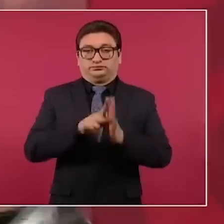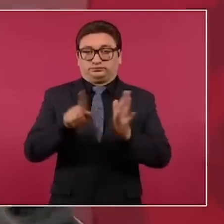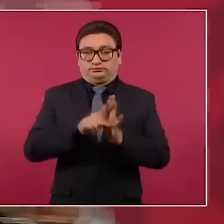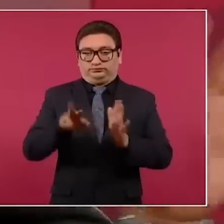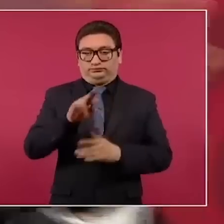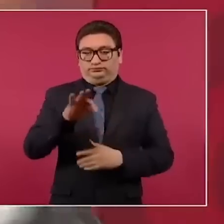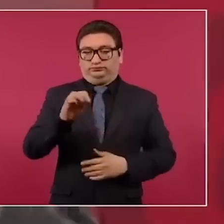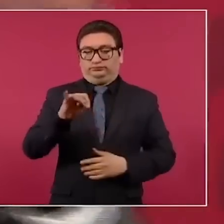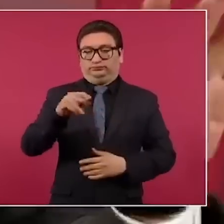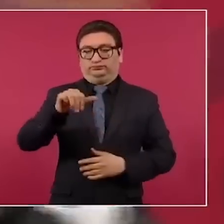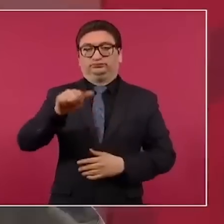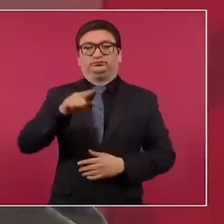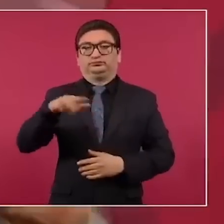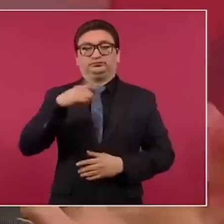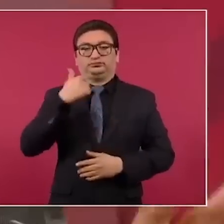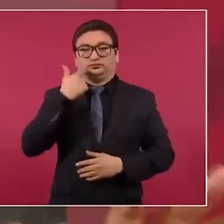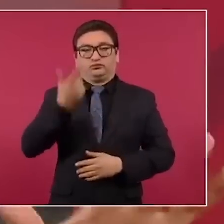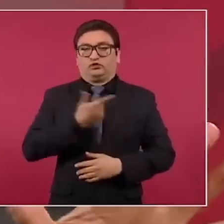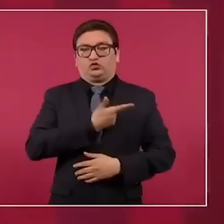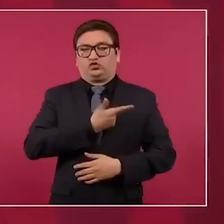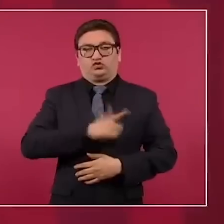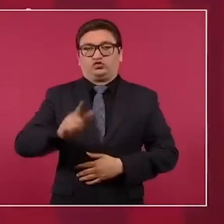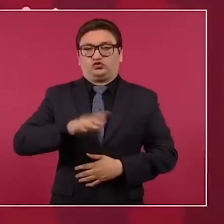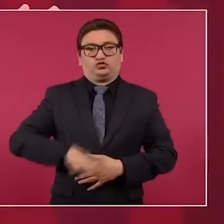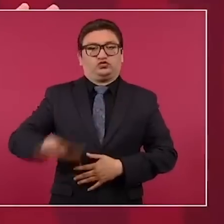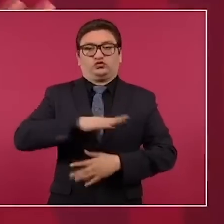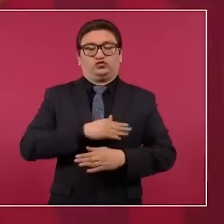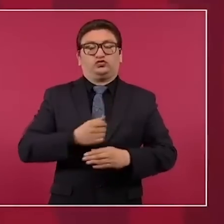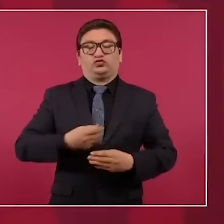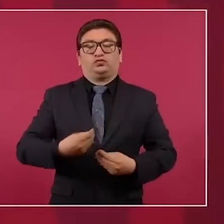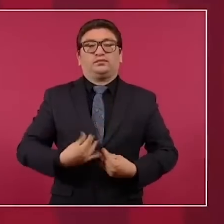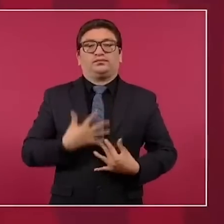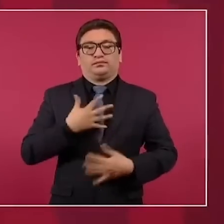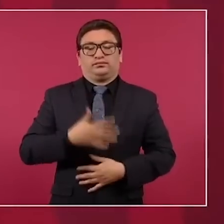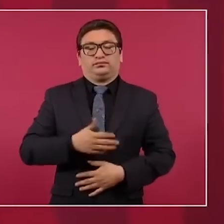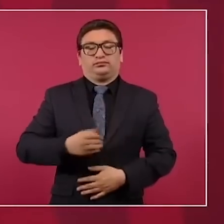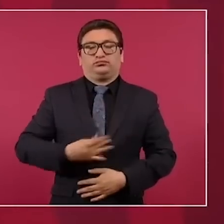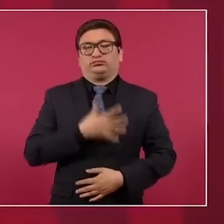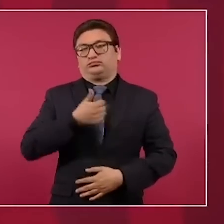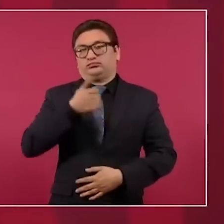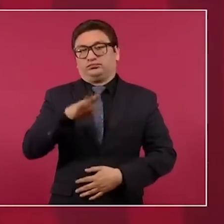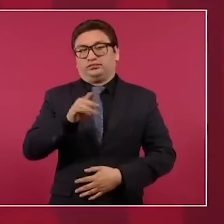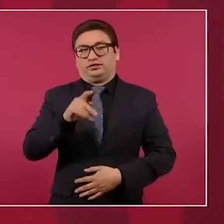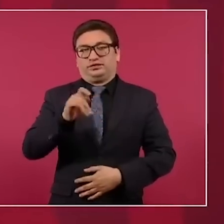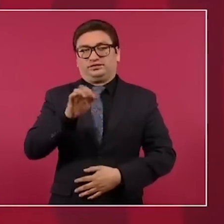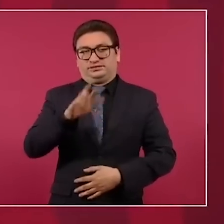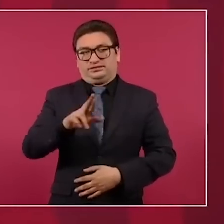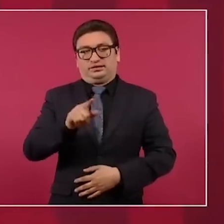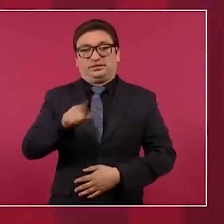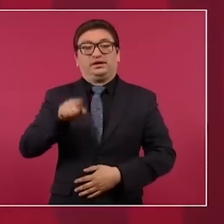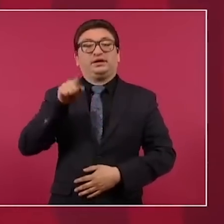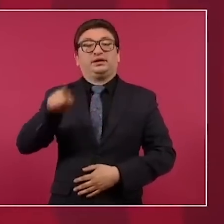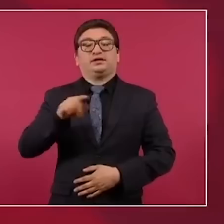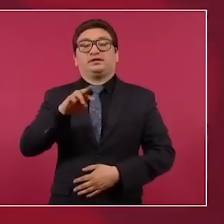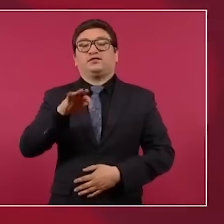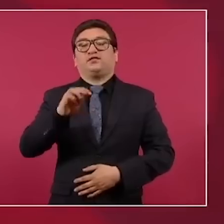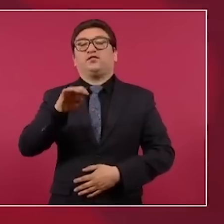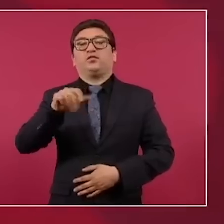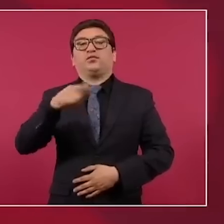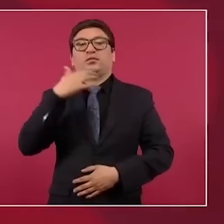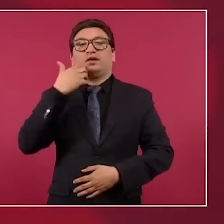acuerdo con el estado de bienestar, el Reforma está de acuerdo con la privatización